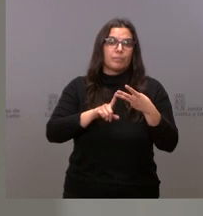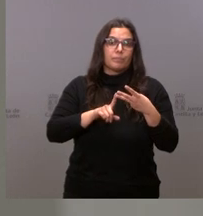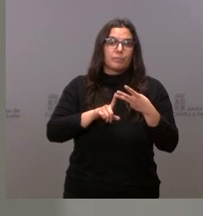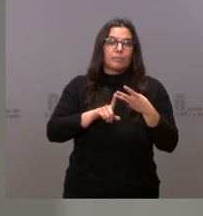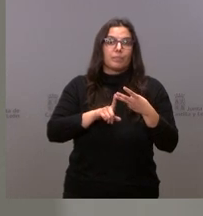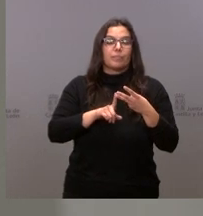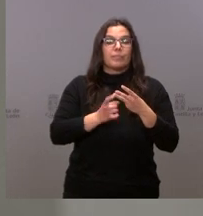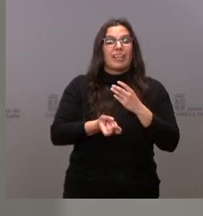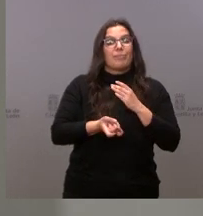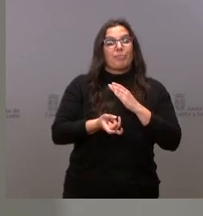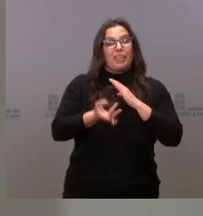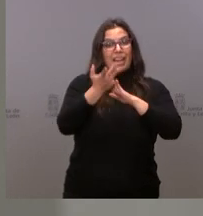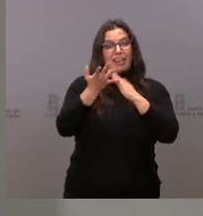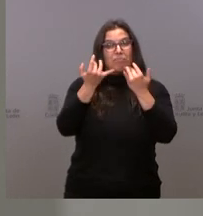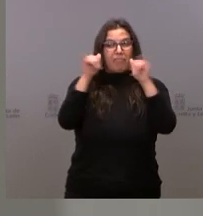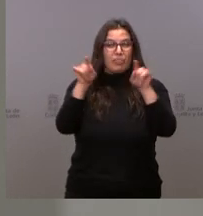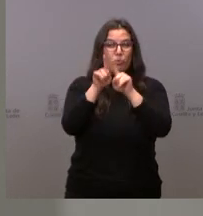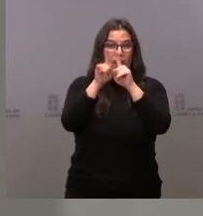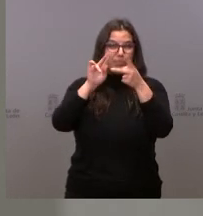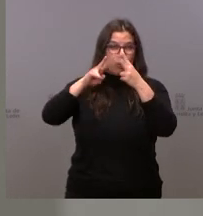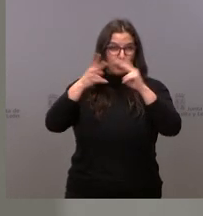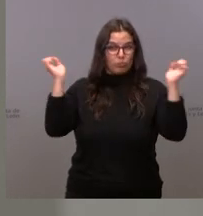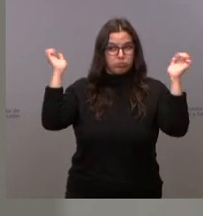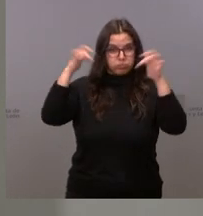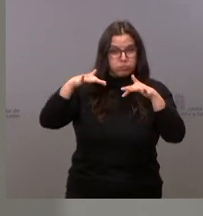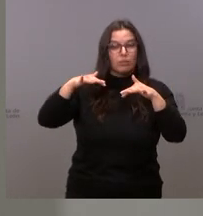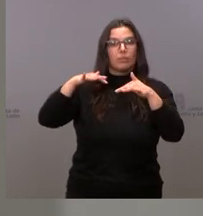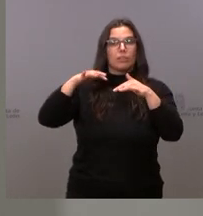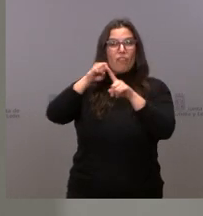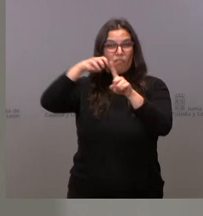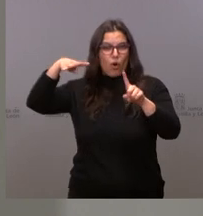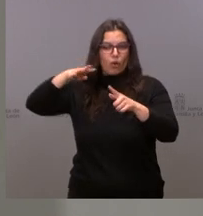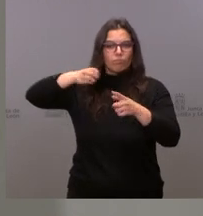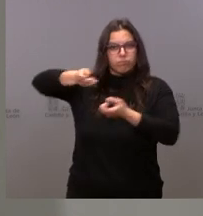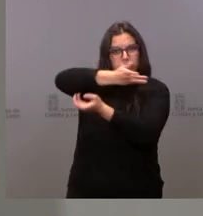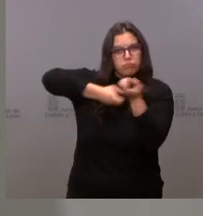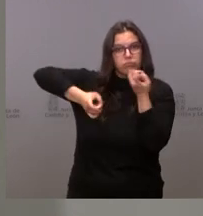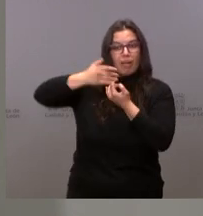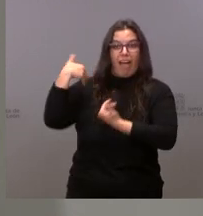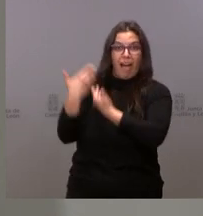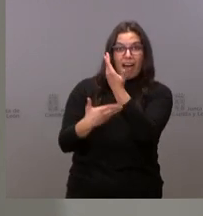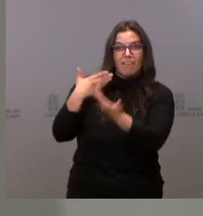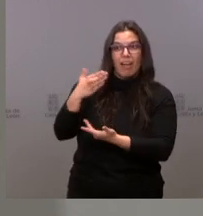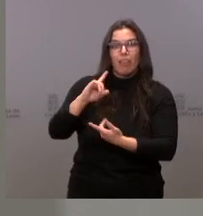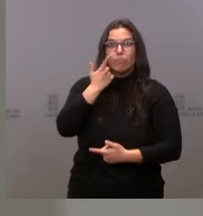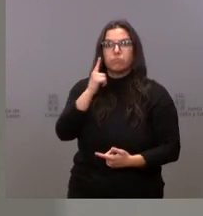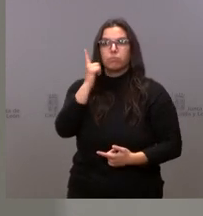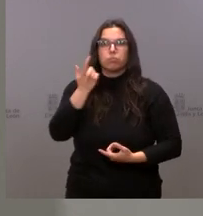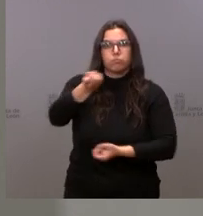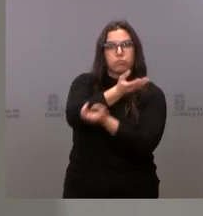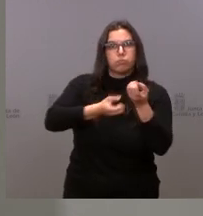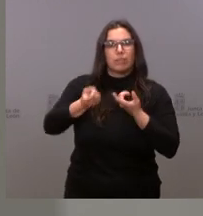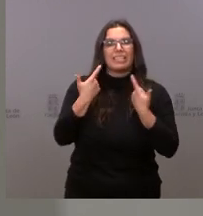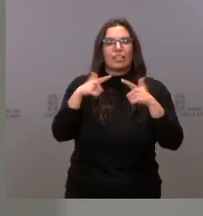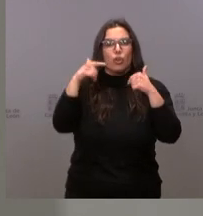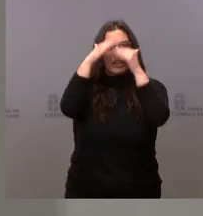de un evento a modo de foro de encuentro e intercambio donde se pongan en común los avances en las prácticas del sector de asistencia